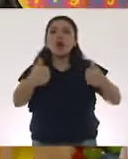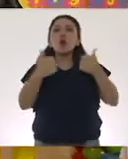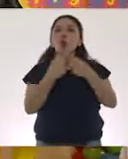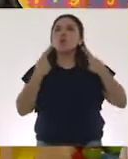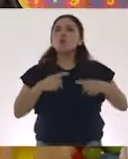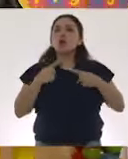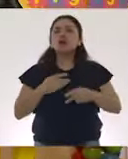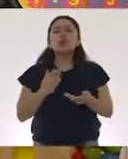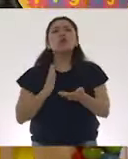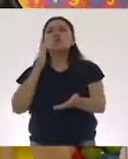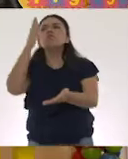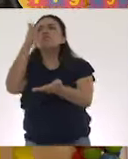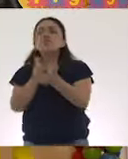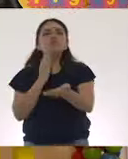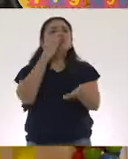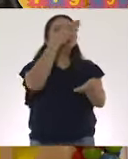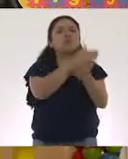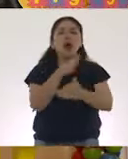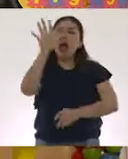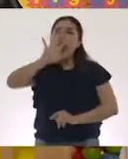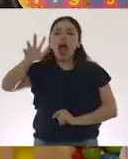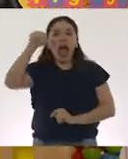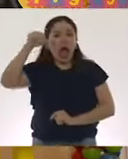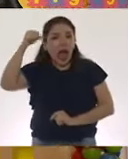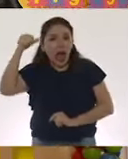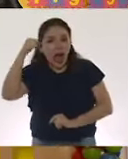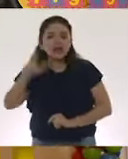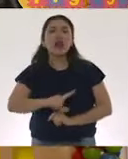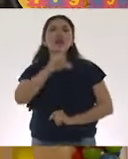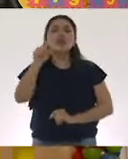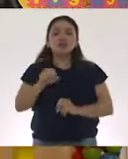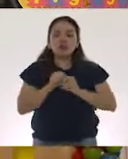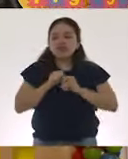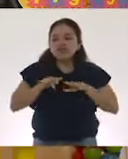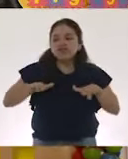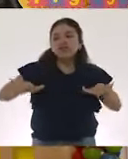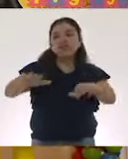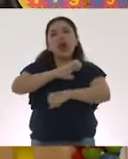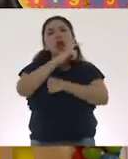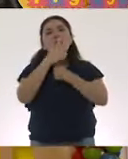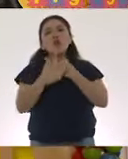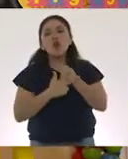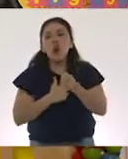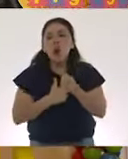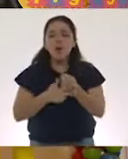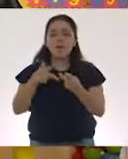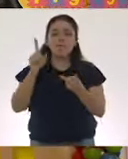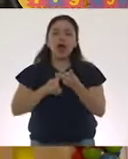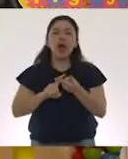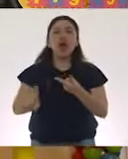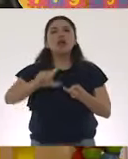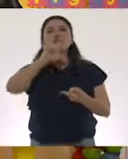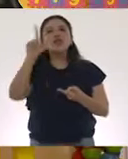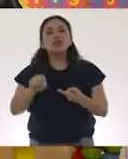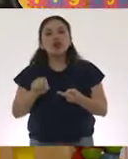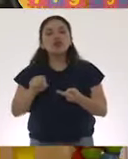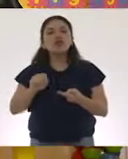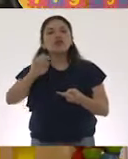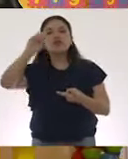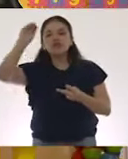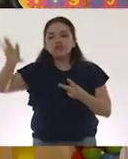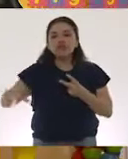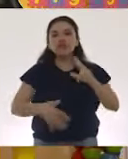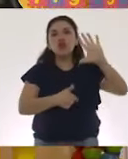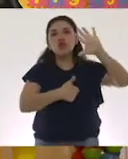a lo largo de Asia y luego se diseminó hacia Europa y después hacia